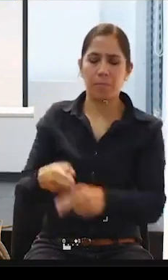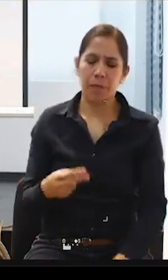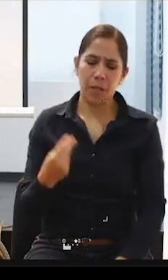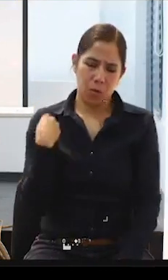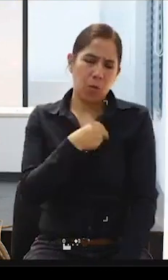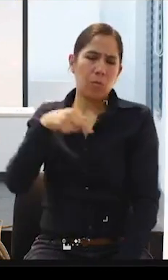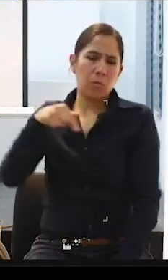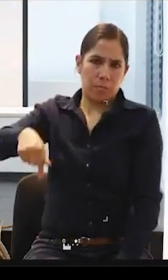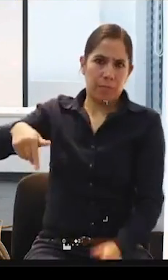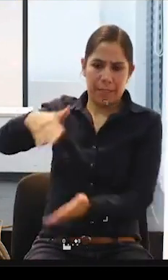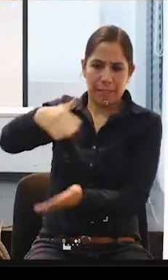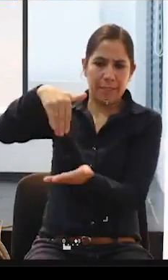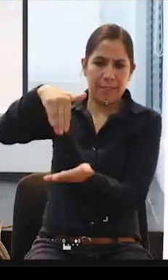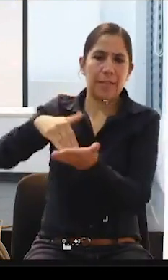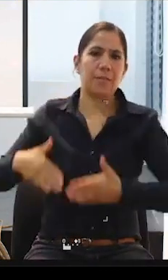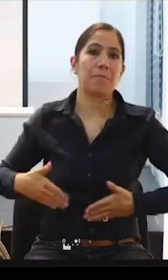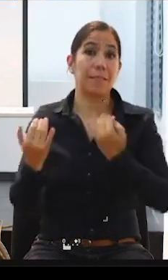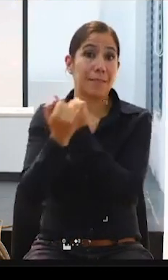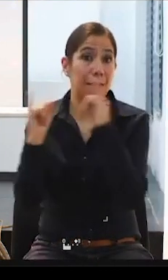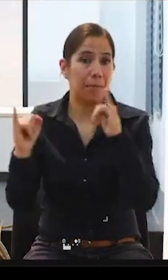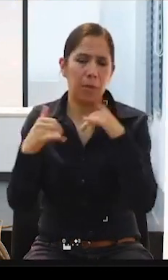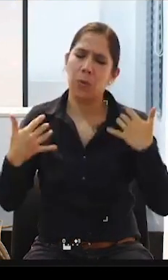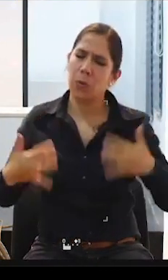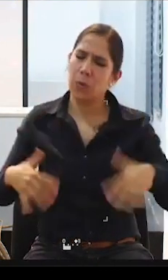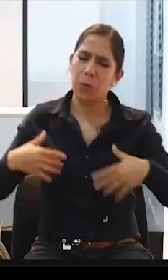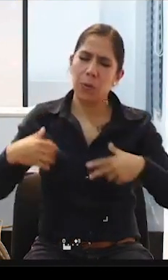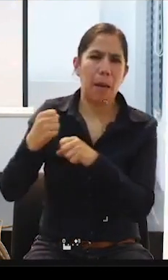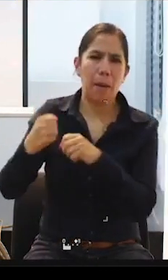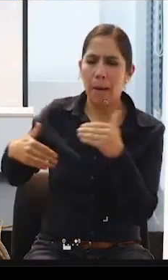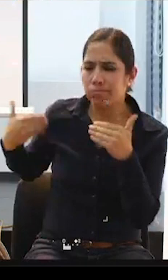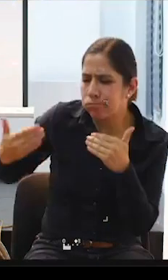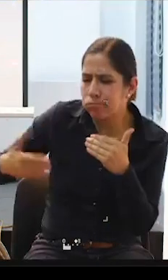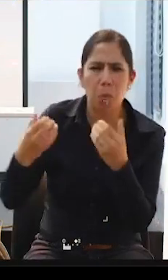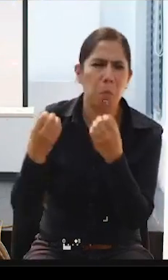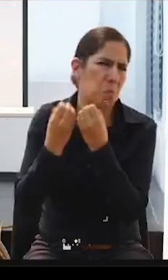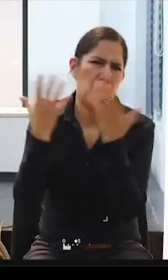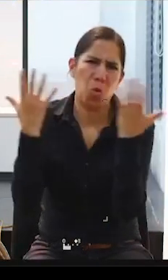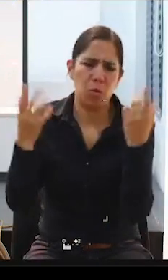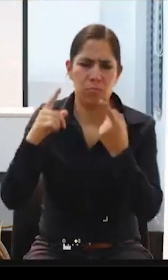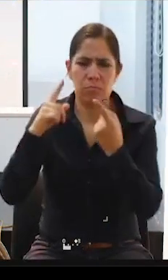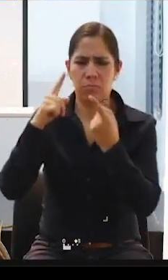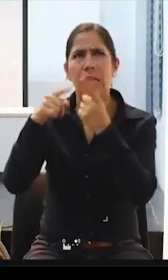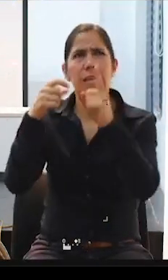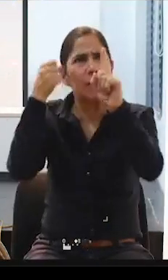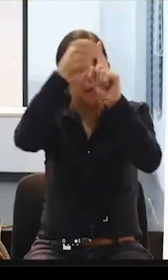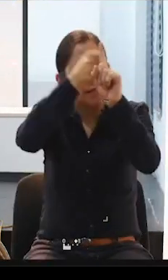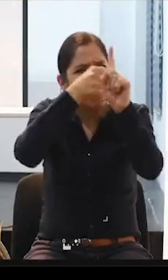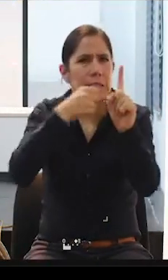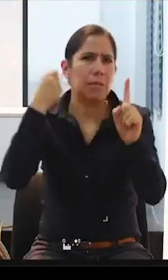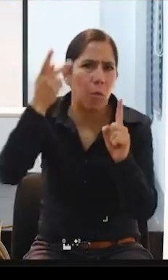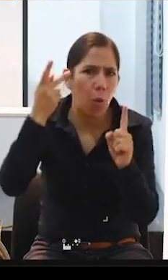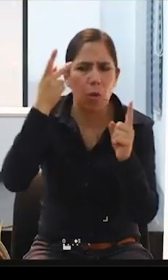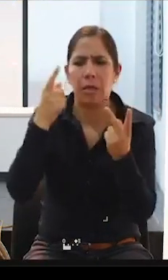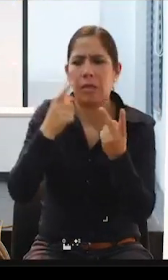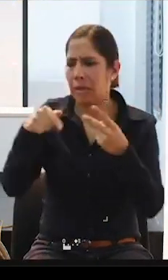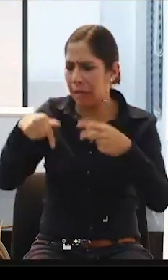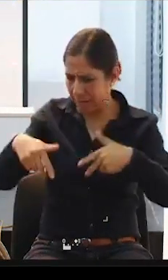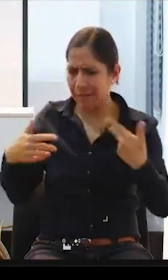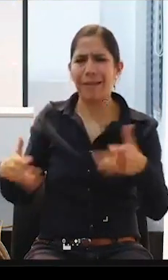Morfo hemos hecho muchas acciones, ¿verdad?, de incidencia política, al inicio hacíamos también muchas marchas,